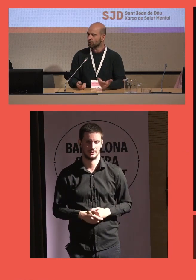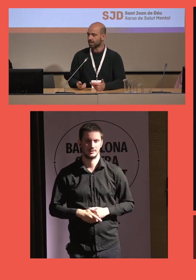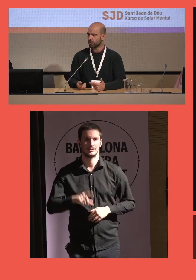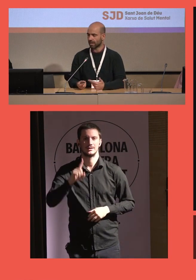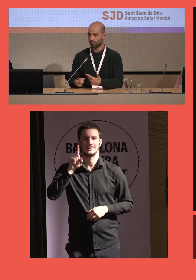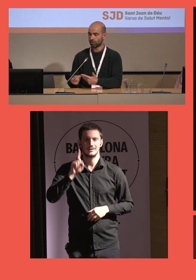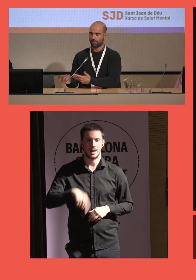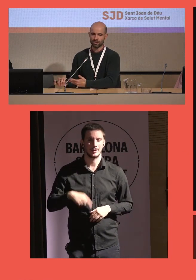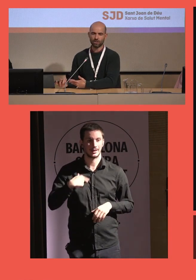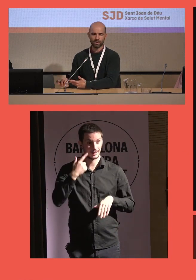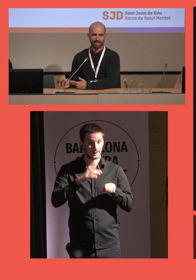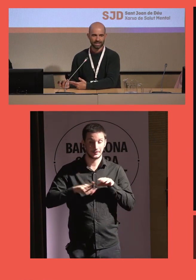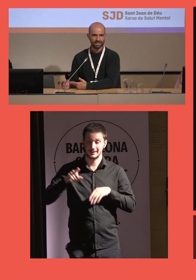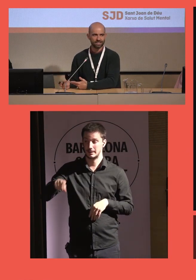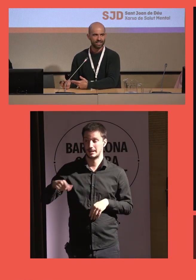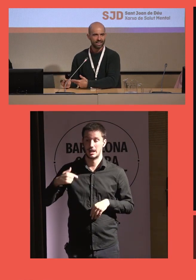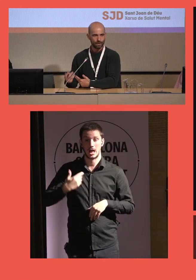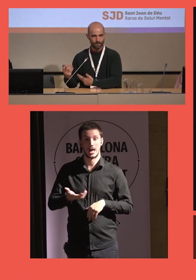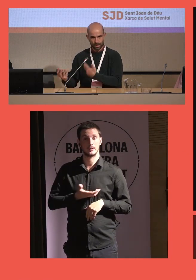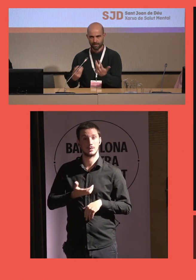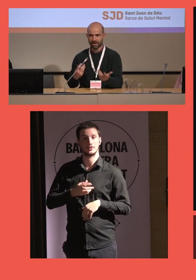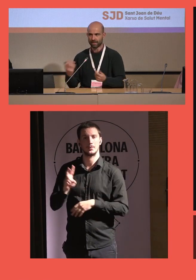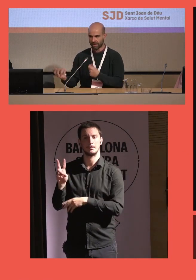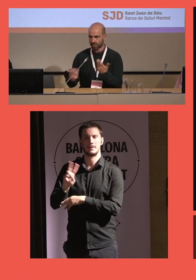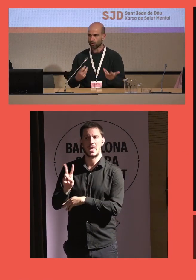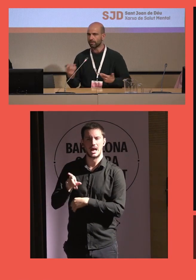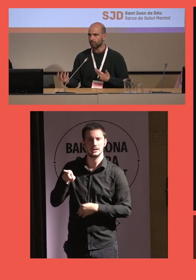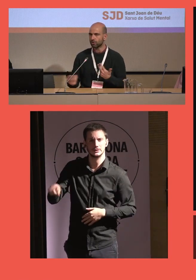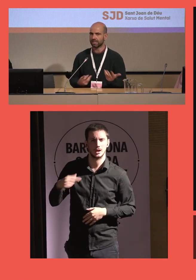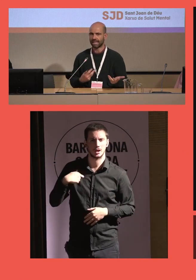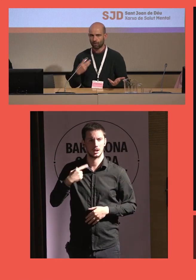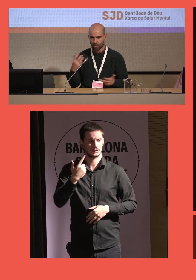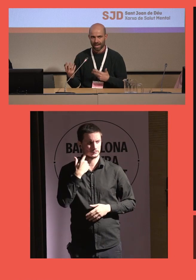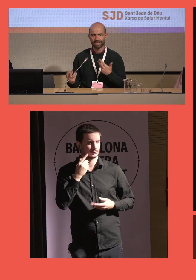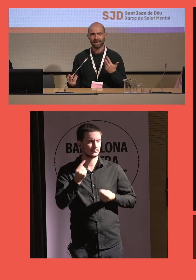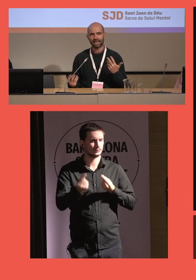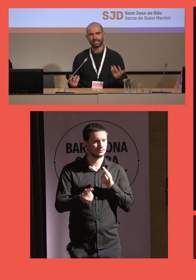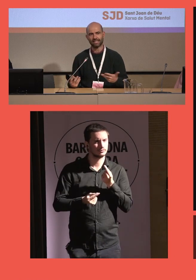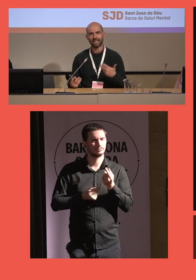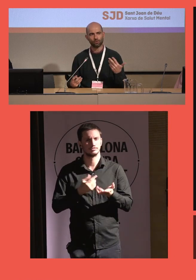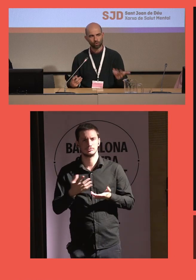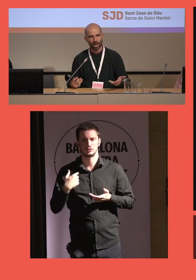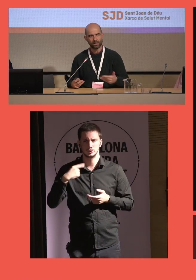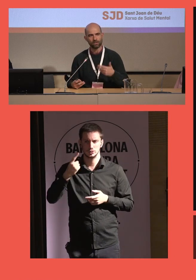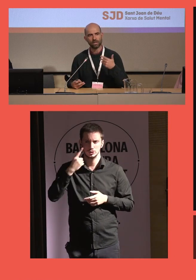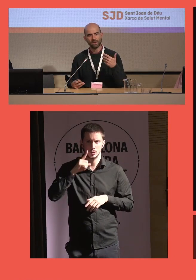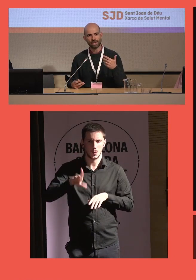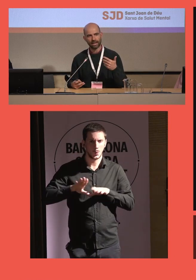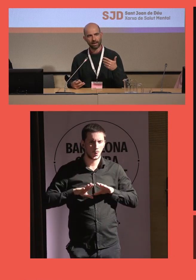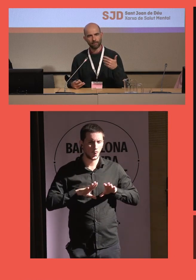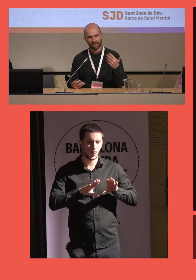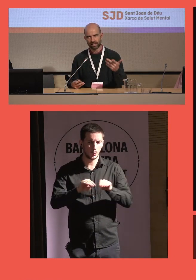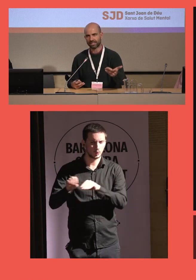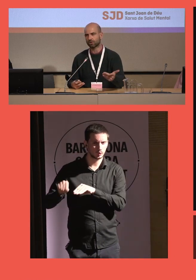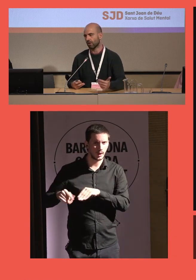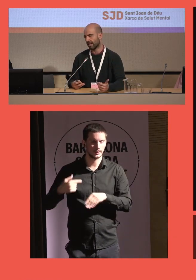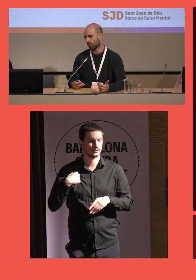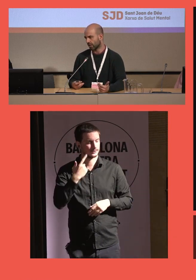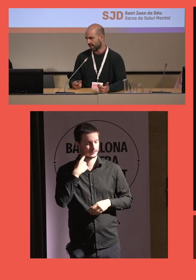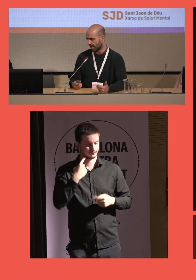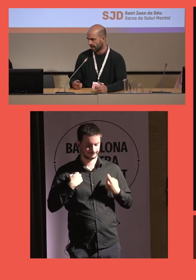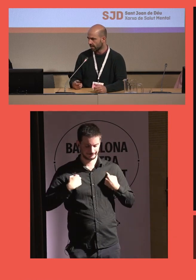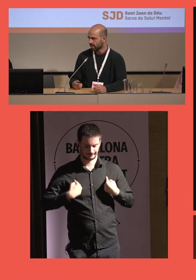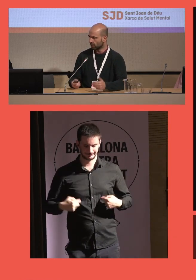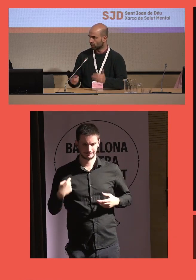también encontramos que el Ayuntamiento de Viladecans empieza a percibir estos inputs de una alta cantidad de usuarios que manifiestan